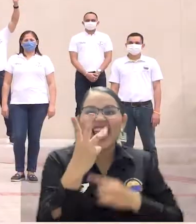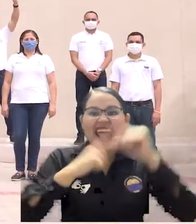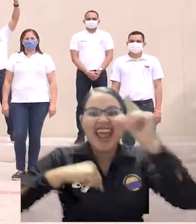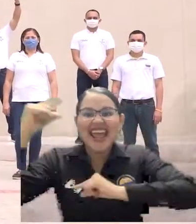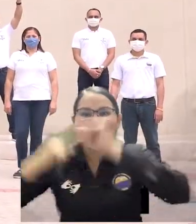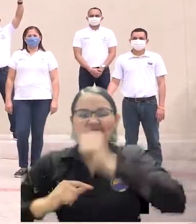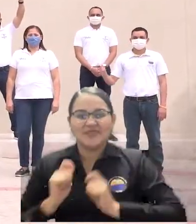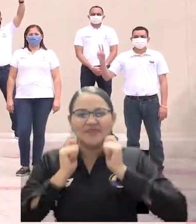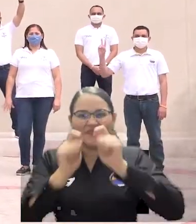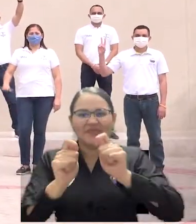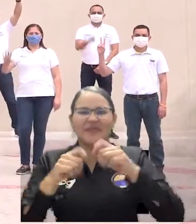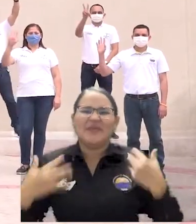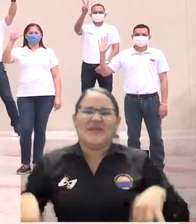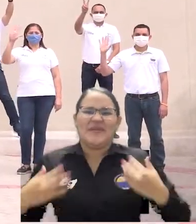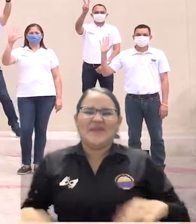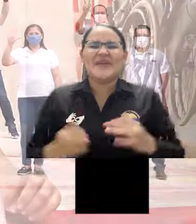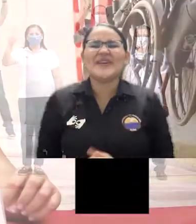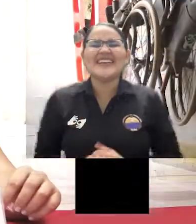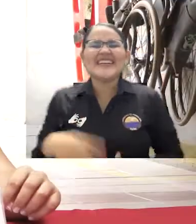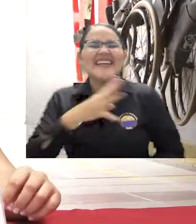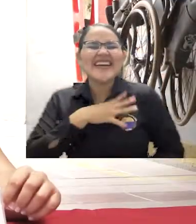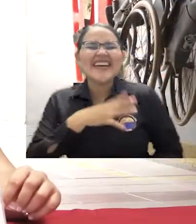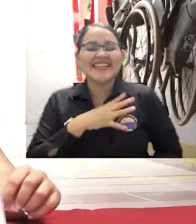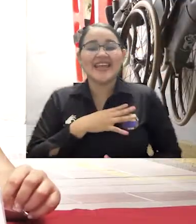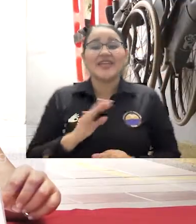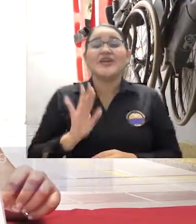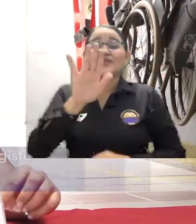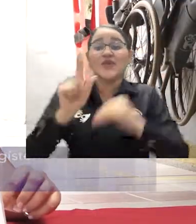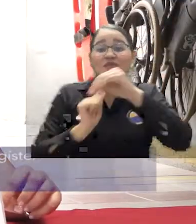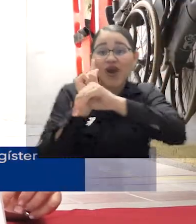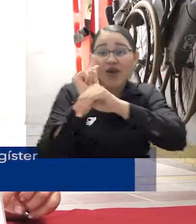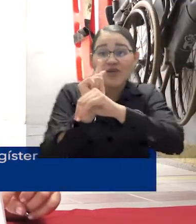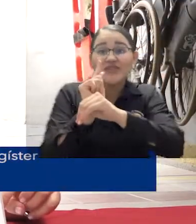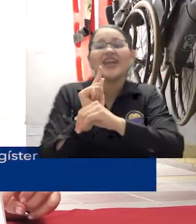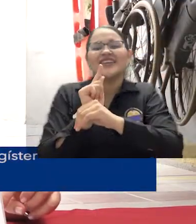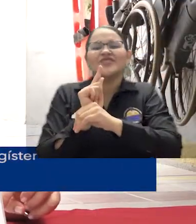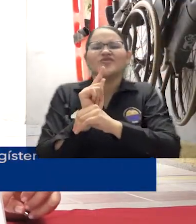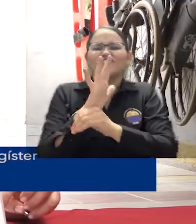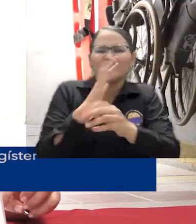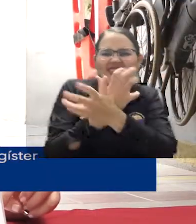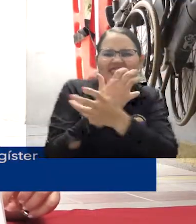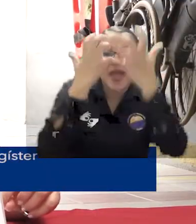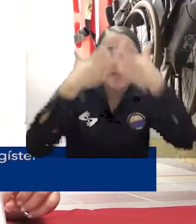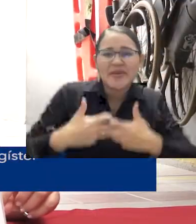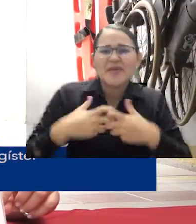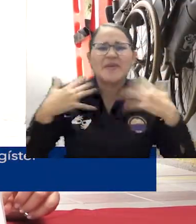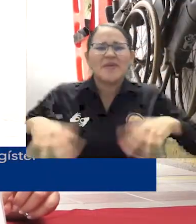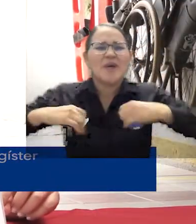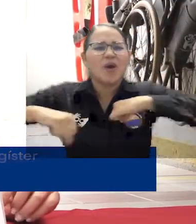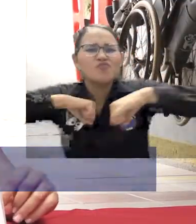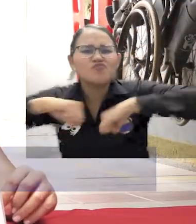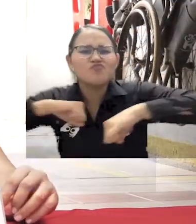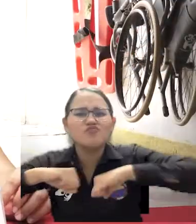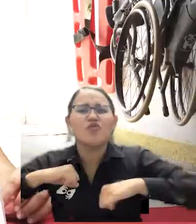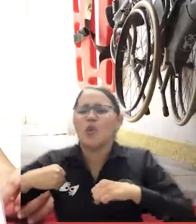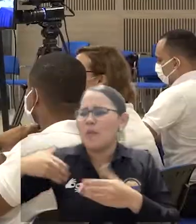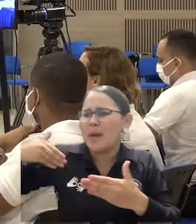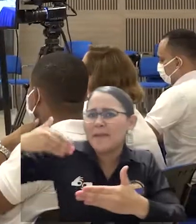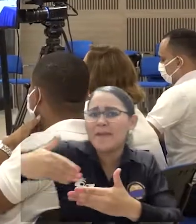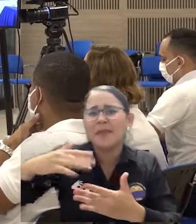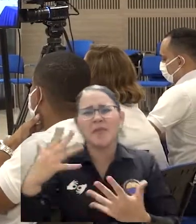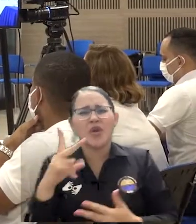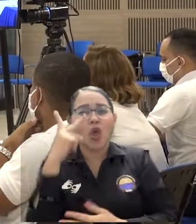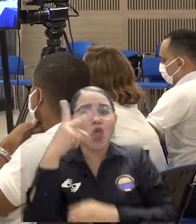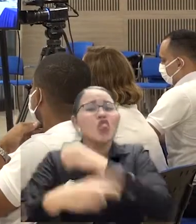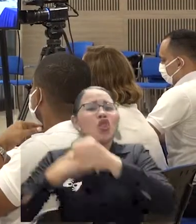Empresariales Económicas lo logró. Es un logro resultado del proceso en equipo que hemos adelantado por casi